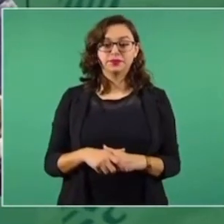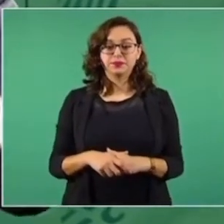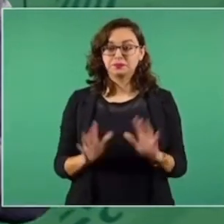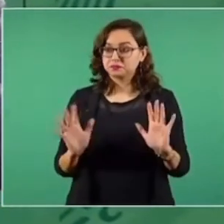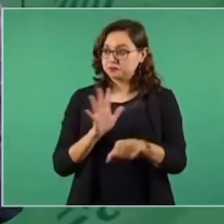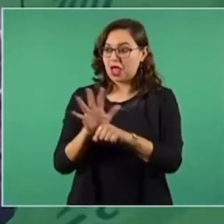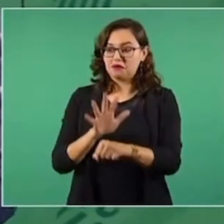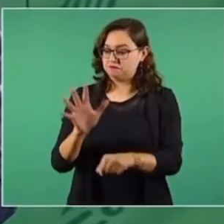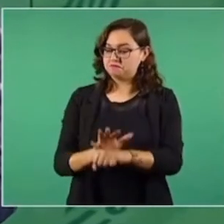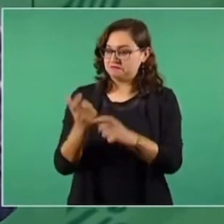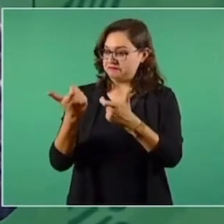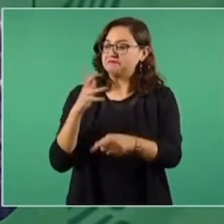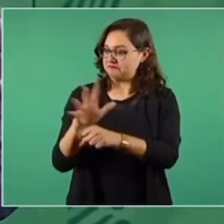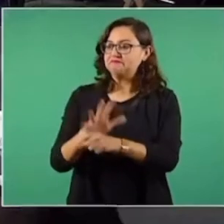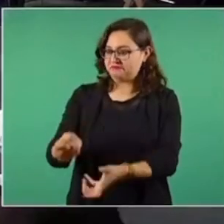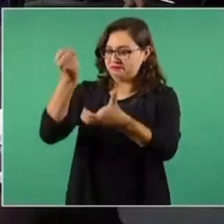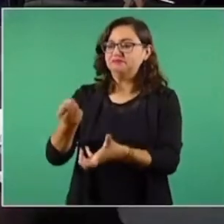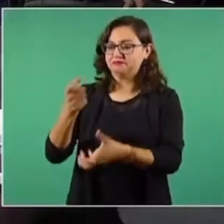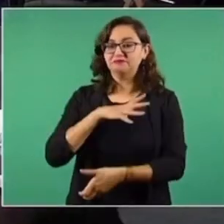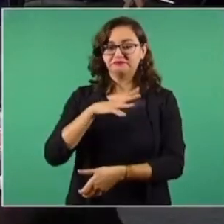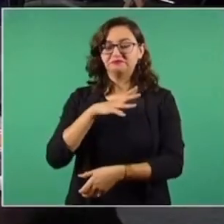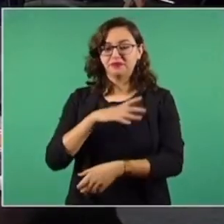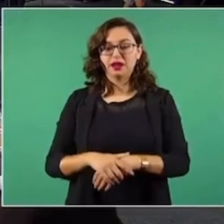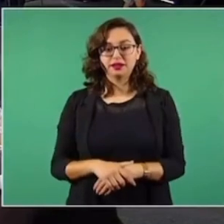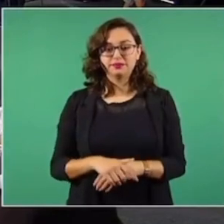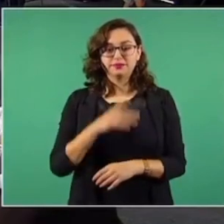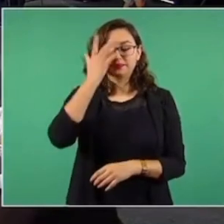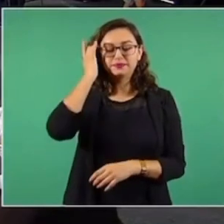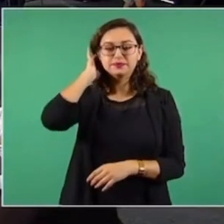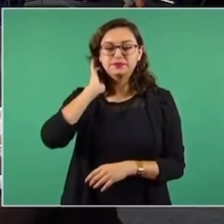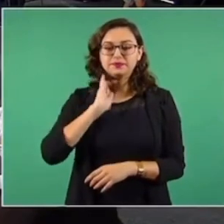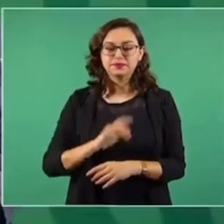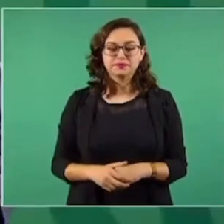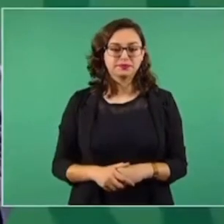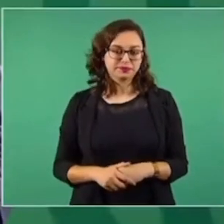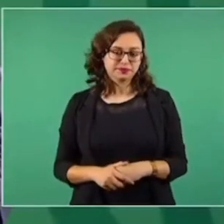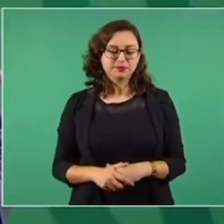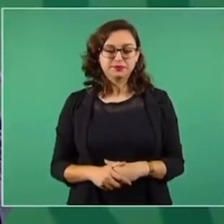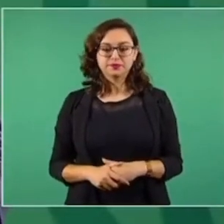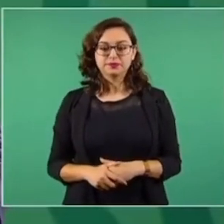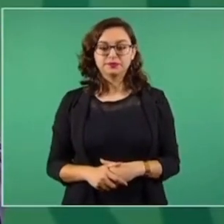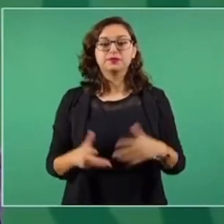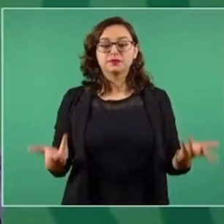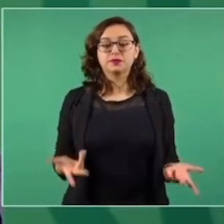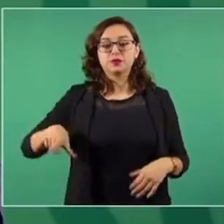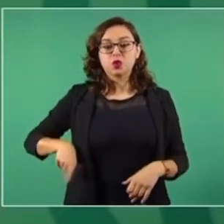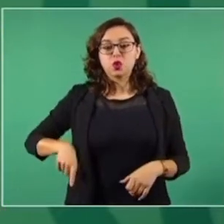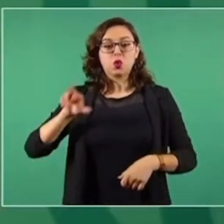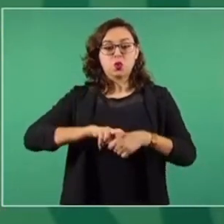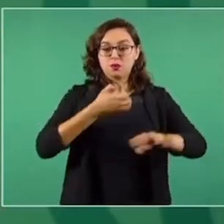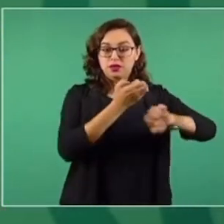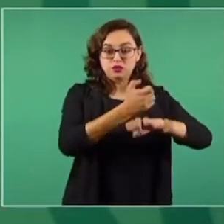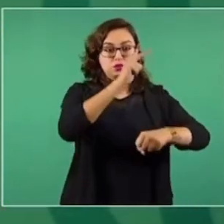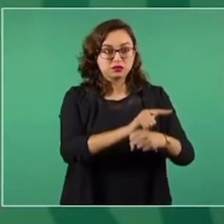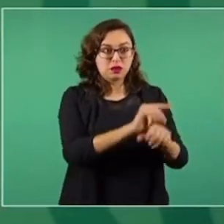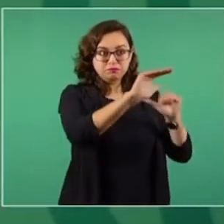Y con eso alcanza. Y que le pidan apoyo a los gobiernos estatales,